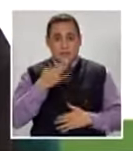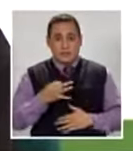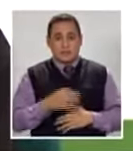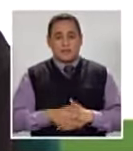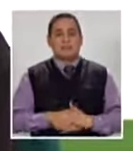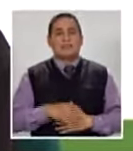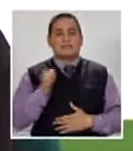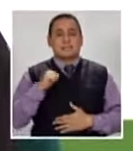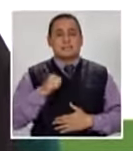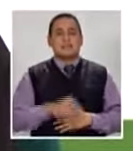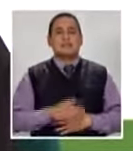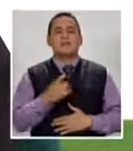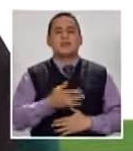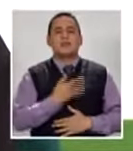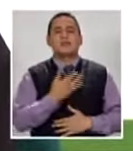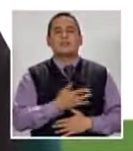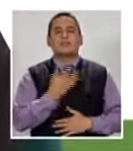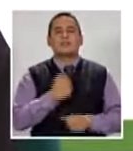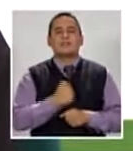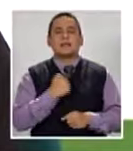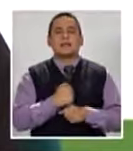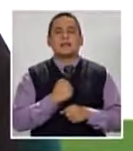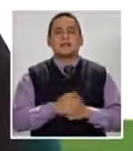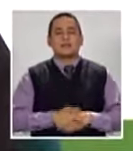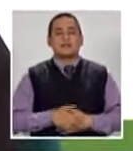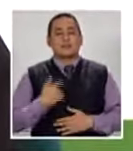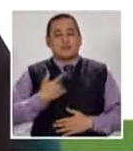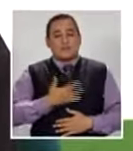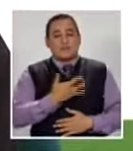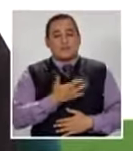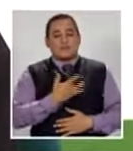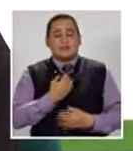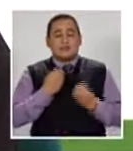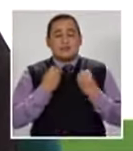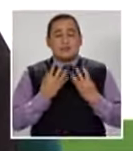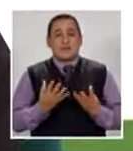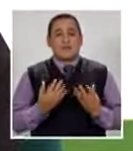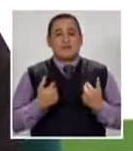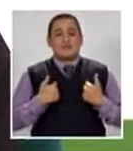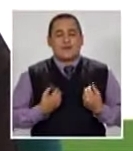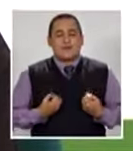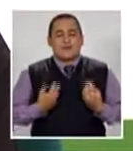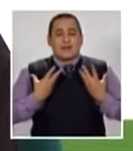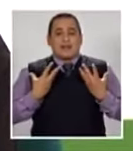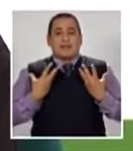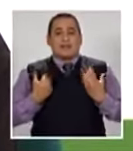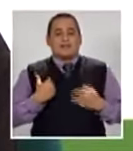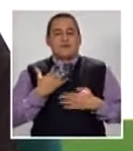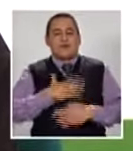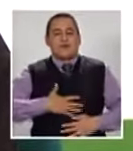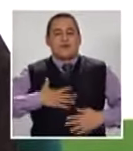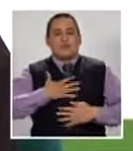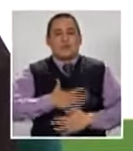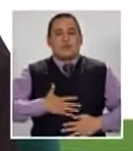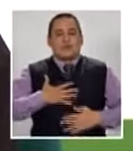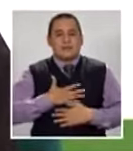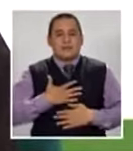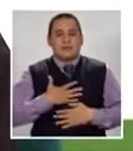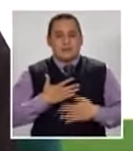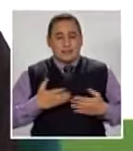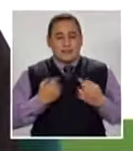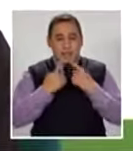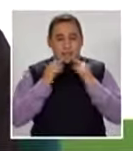¿Verdad? Sí ¿Y cómo te sientes trabajando? Me siento bien Estoy feliz Estoy muy contenta De